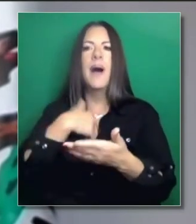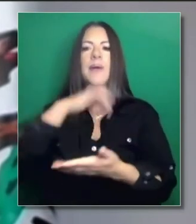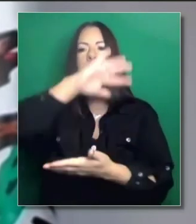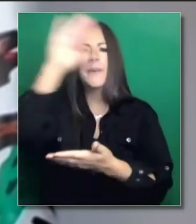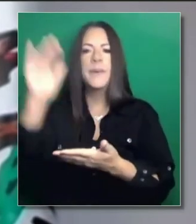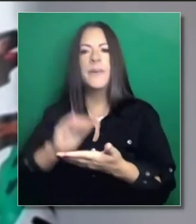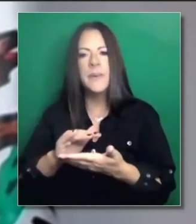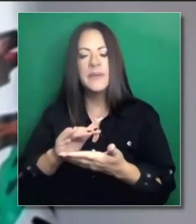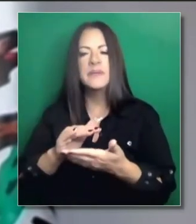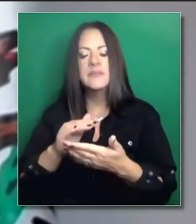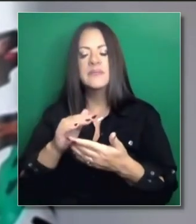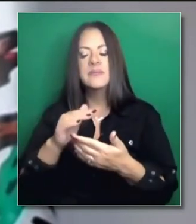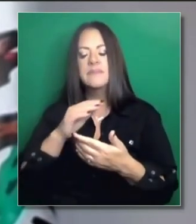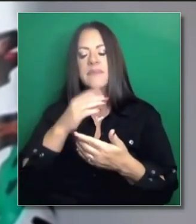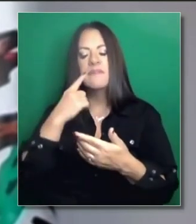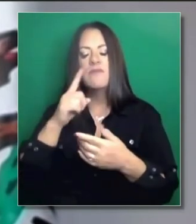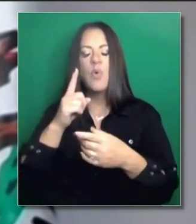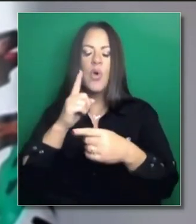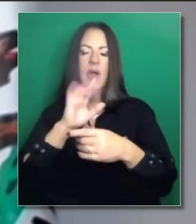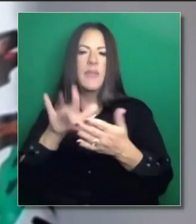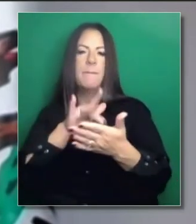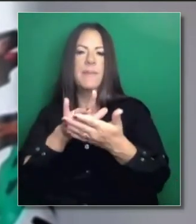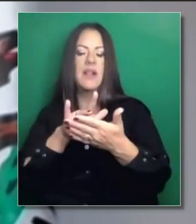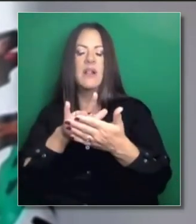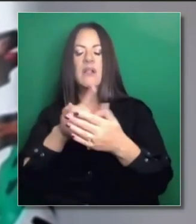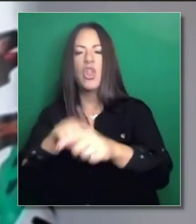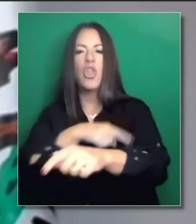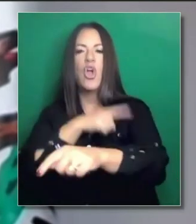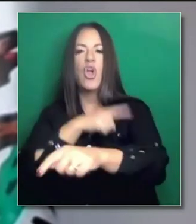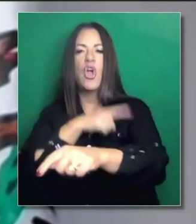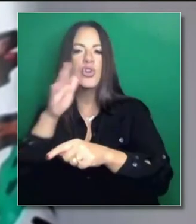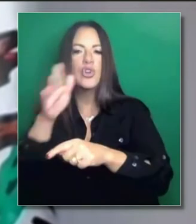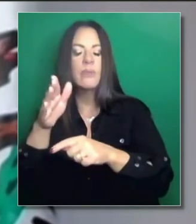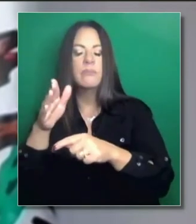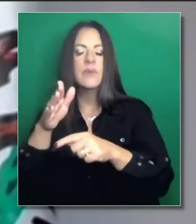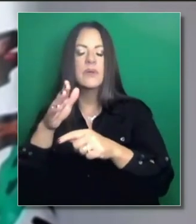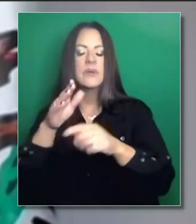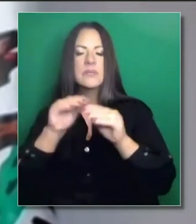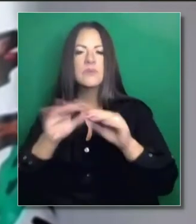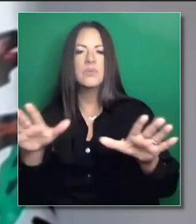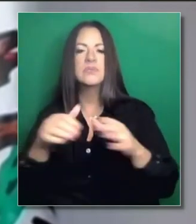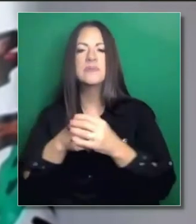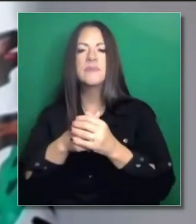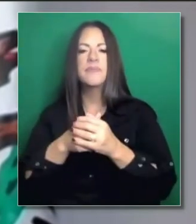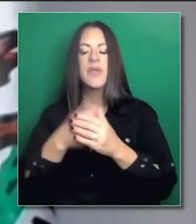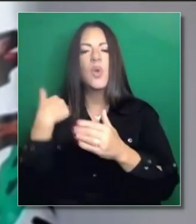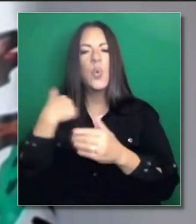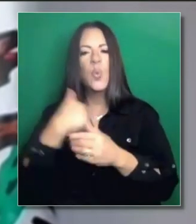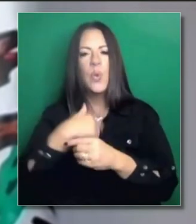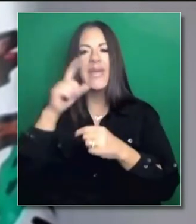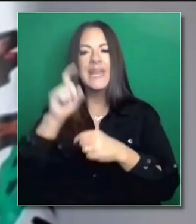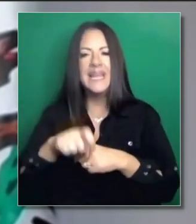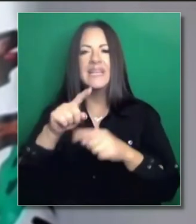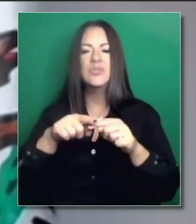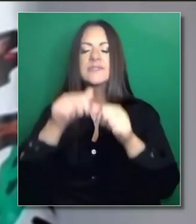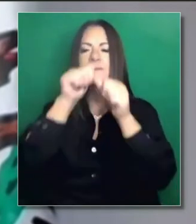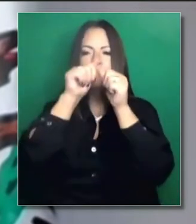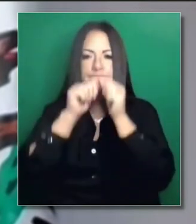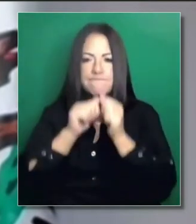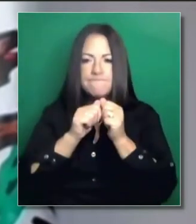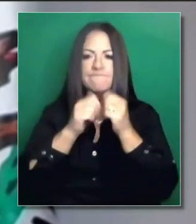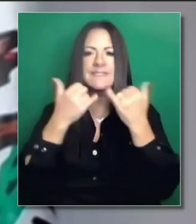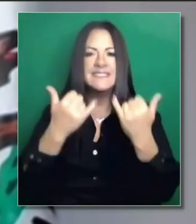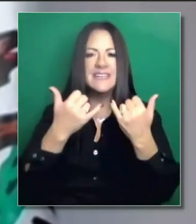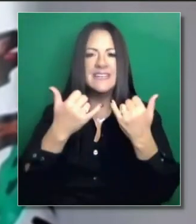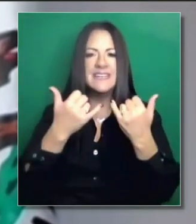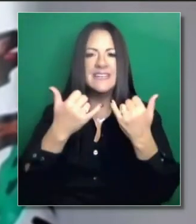tendremos a medio y largo plazo. Pero en este momento debemos reducir el riesgo comunitario